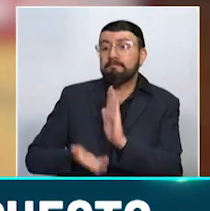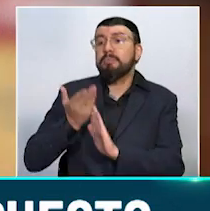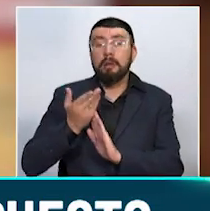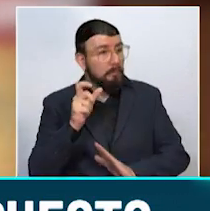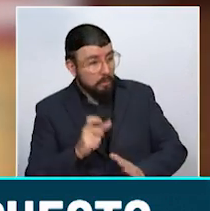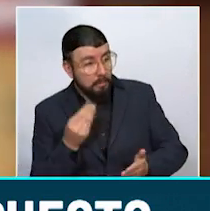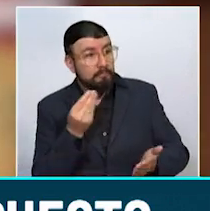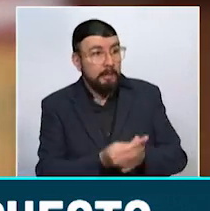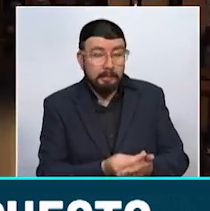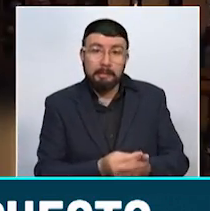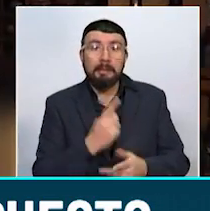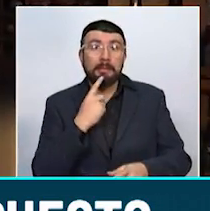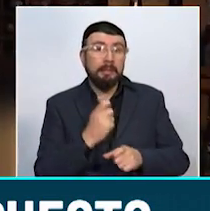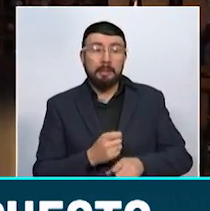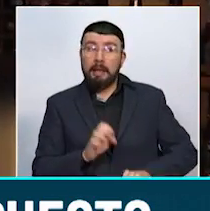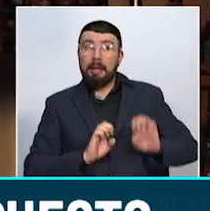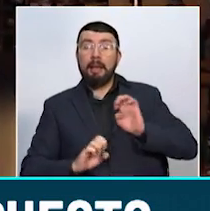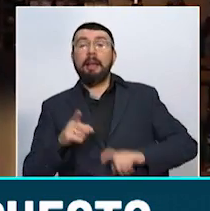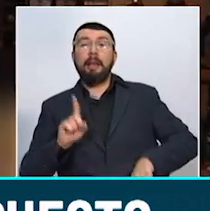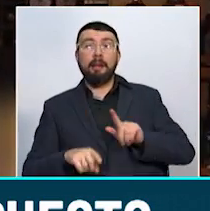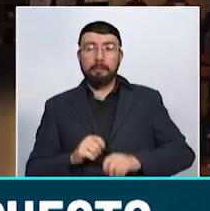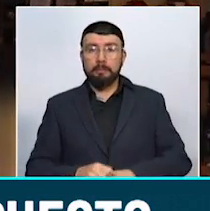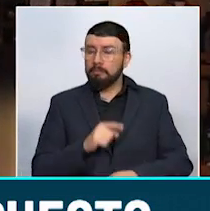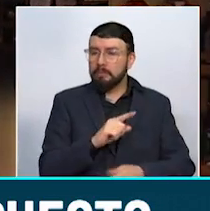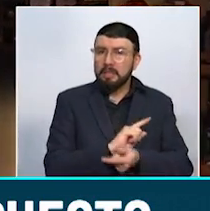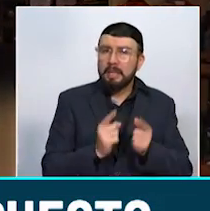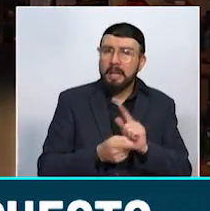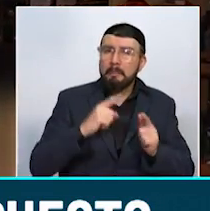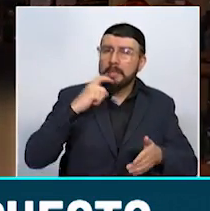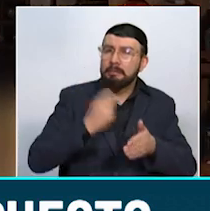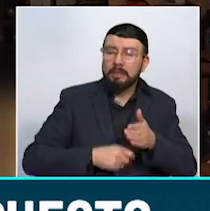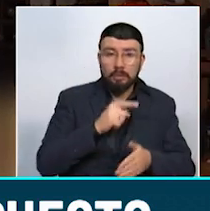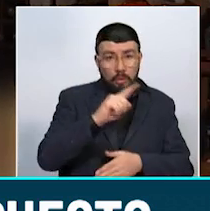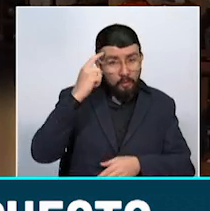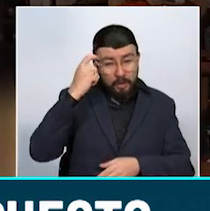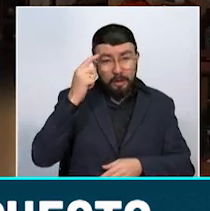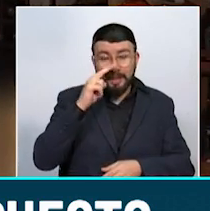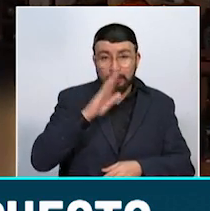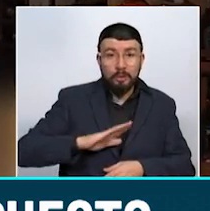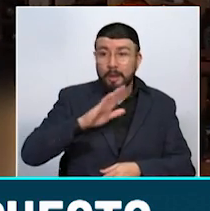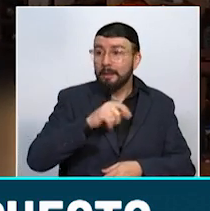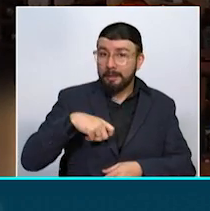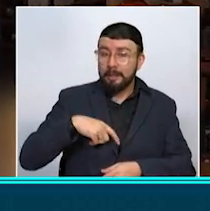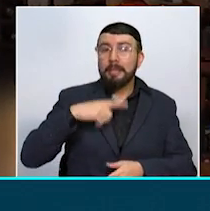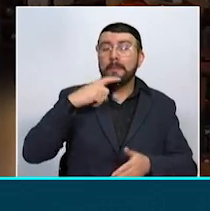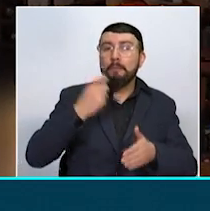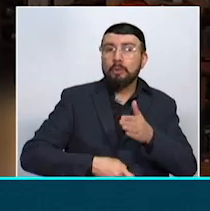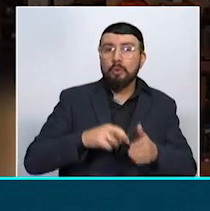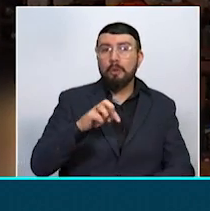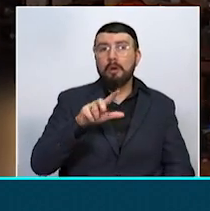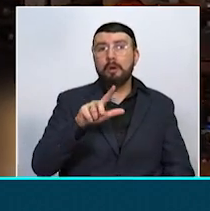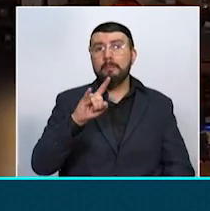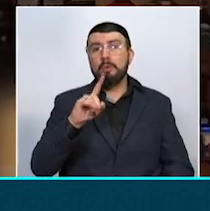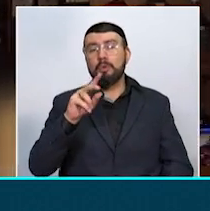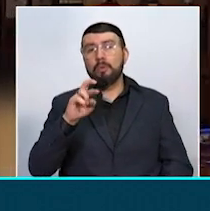y pueda afectar las ventas. En la reforma tributaria aprobada por el Gobierno Nacional aparece el impuesto plurifásico, que a partir de